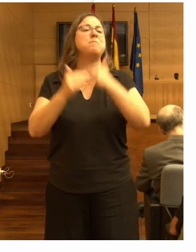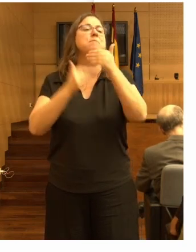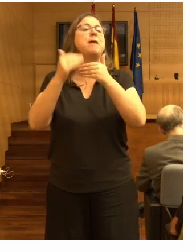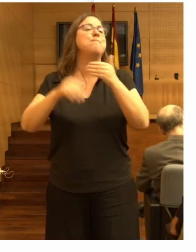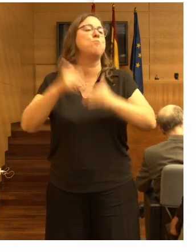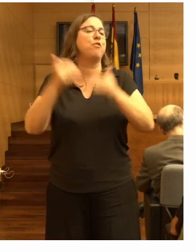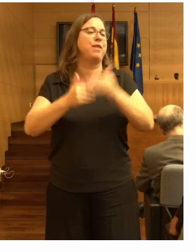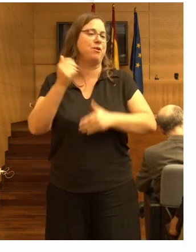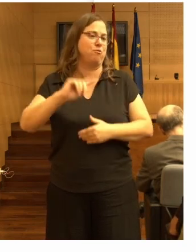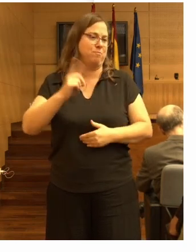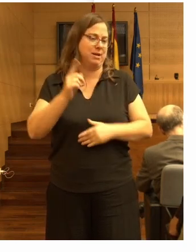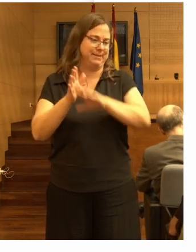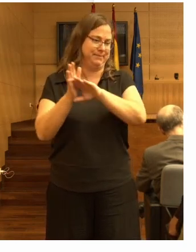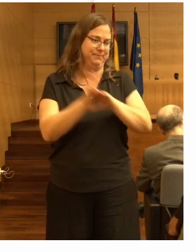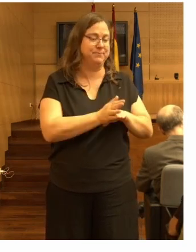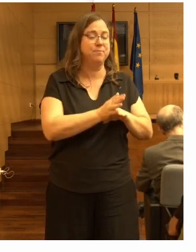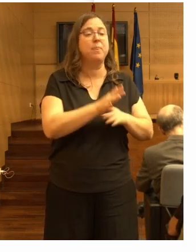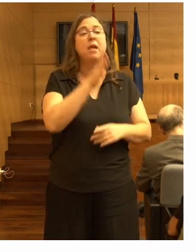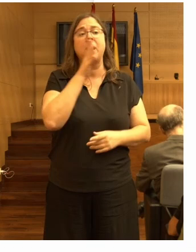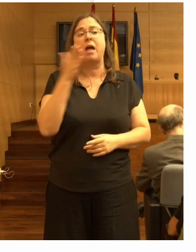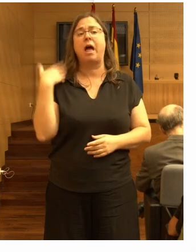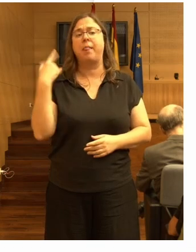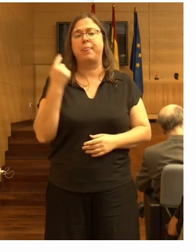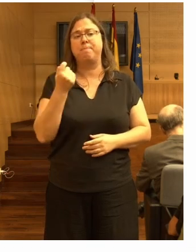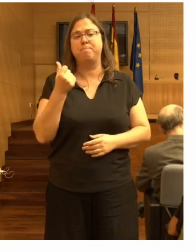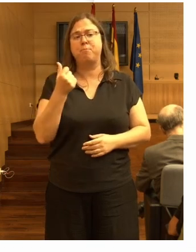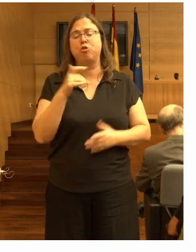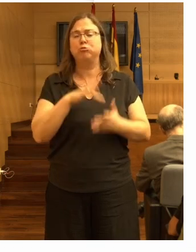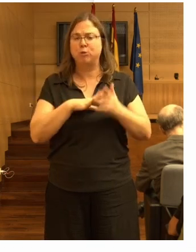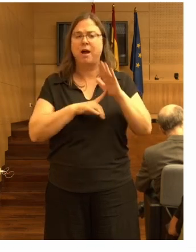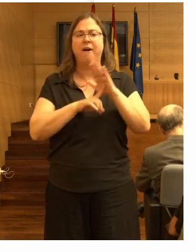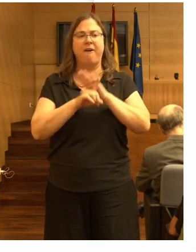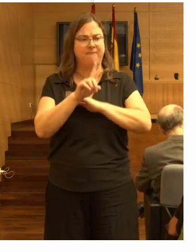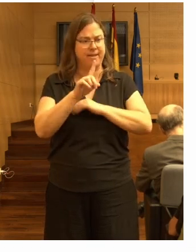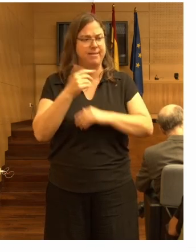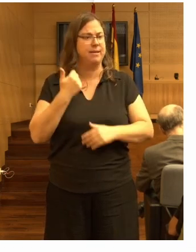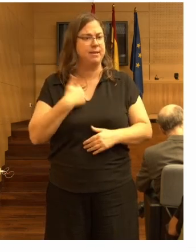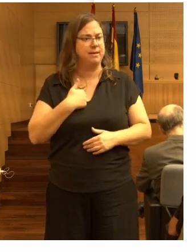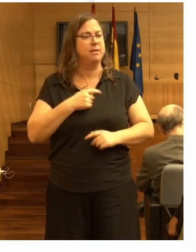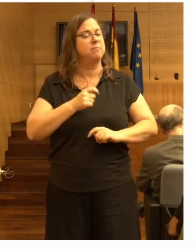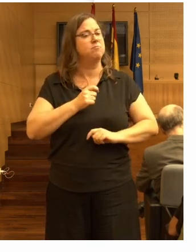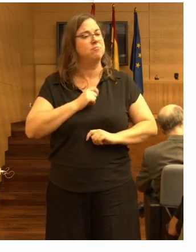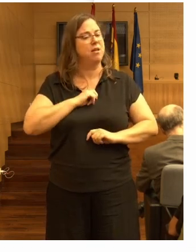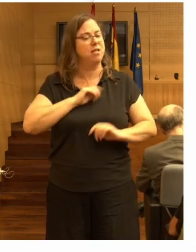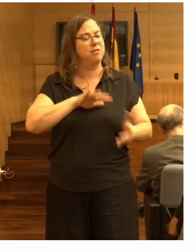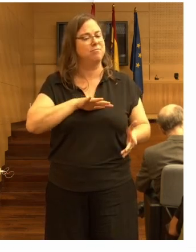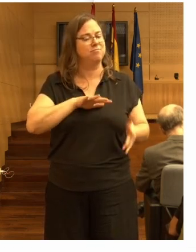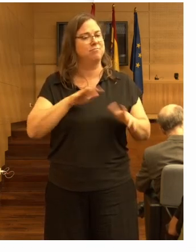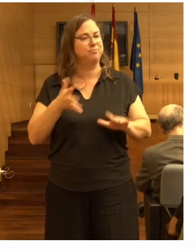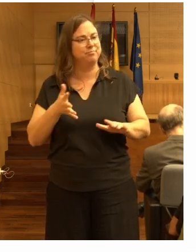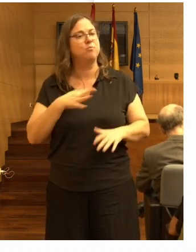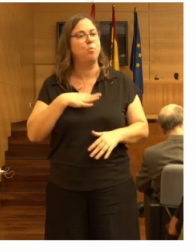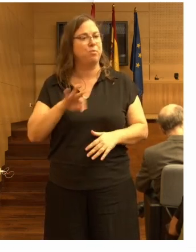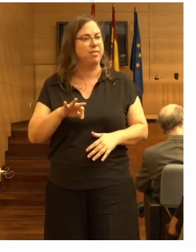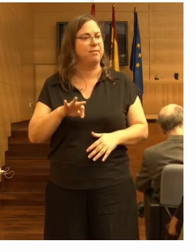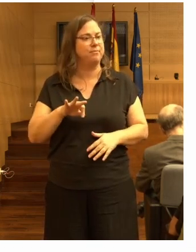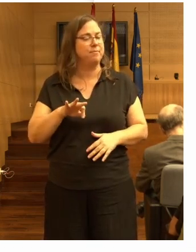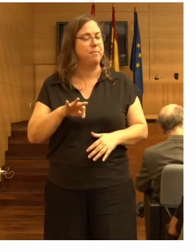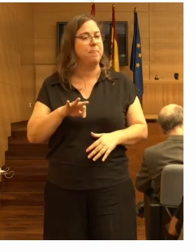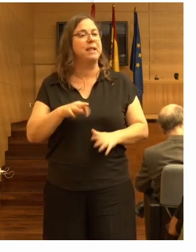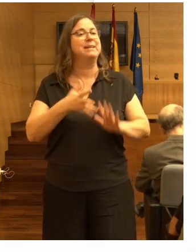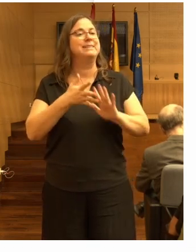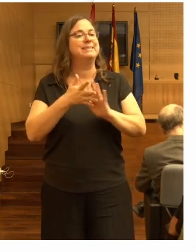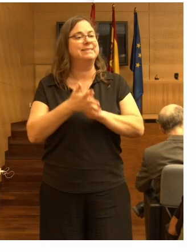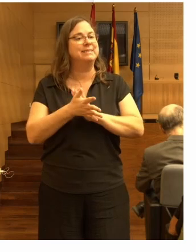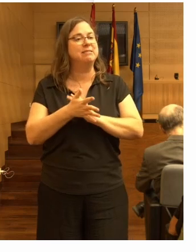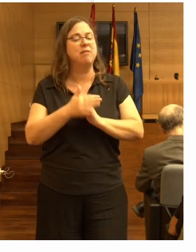Por ejemplo, ha habido hace poco algunos avances que pueden resultar transformadores. Esto es algo